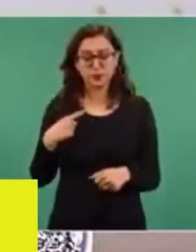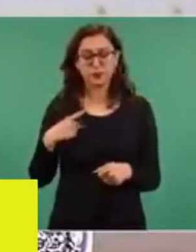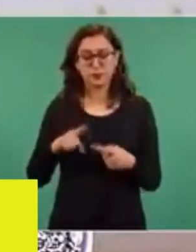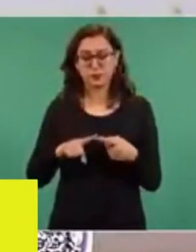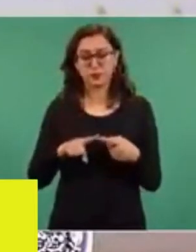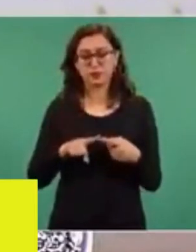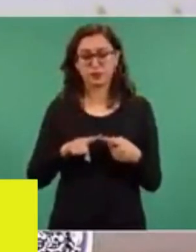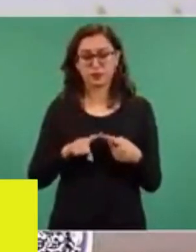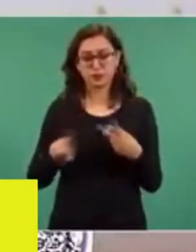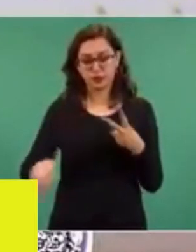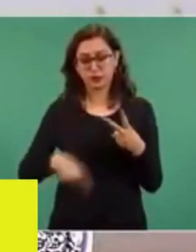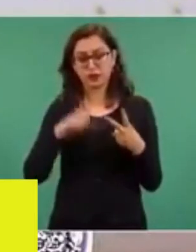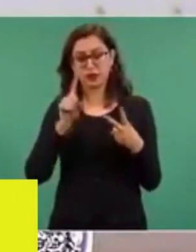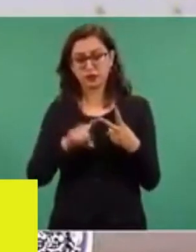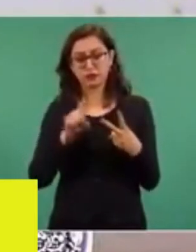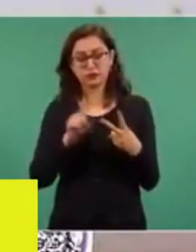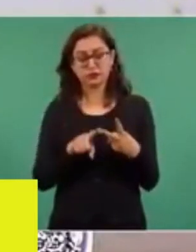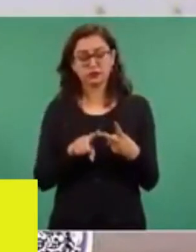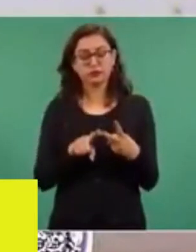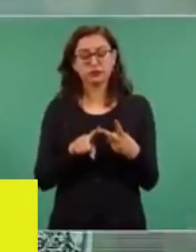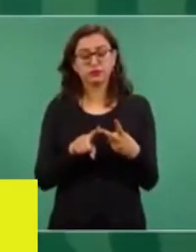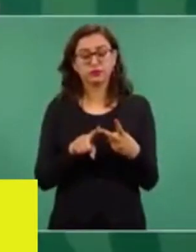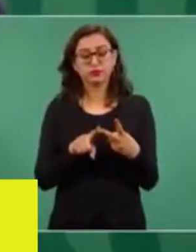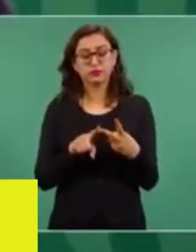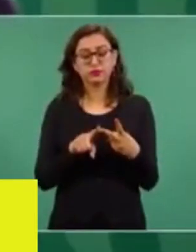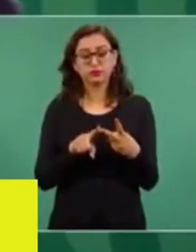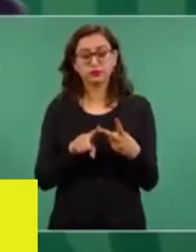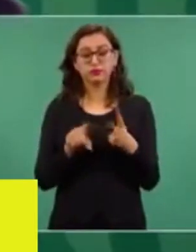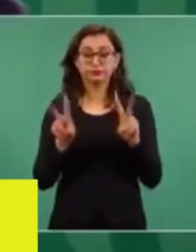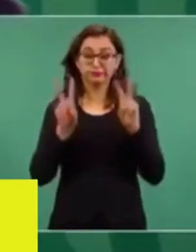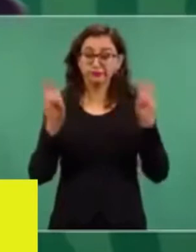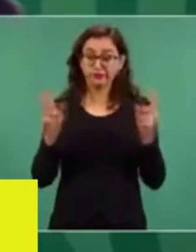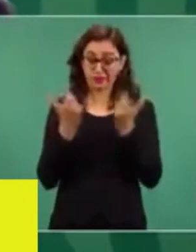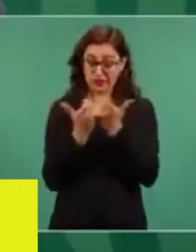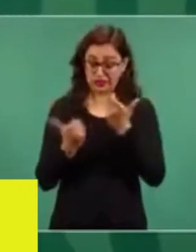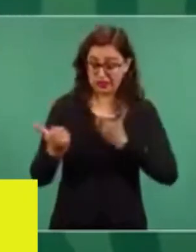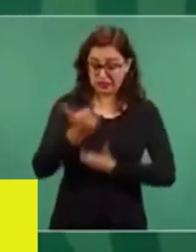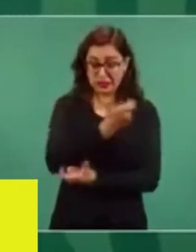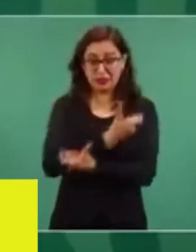Lo segundo, que es muy importante, es la reactivación de la economía,